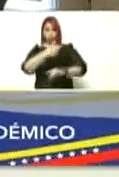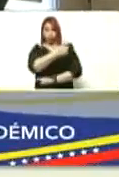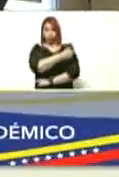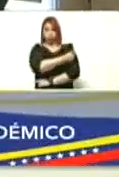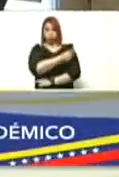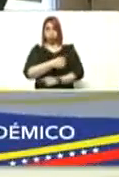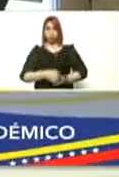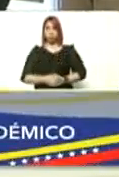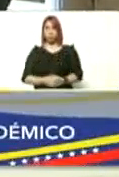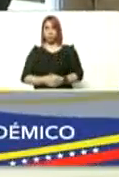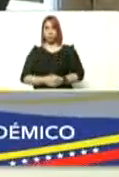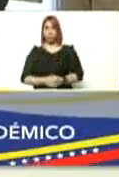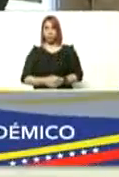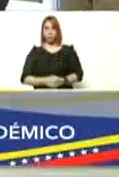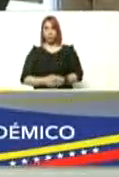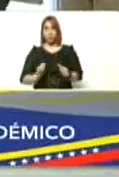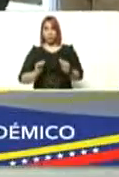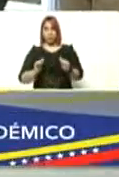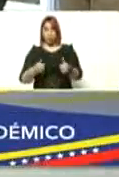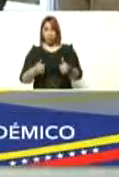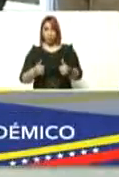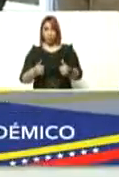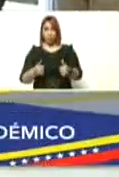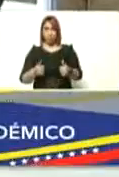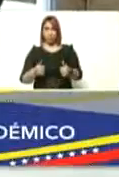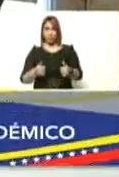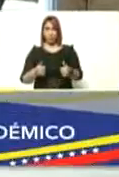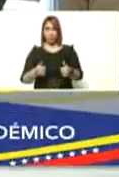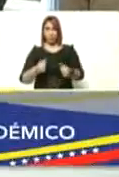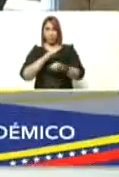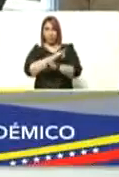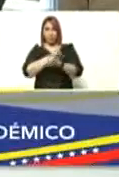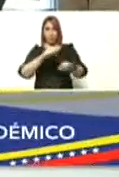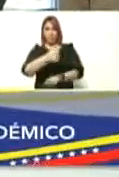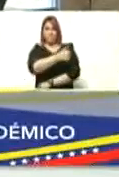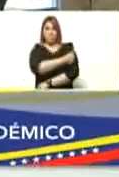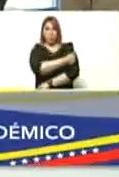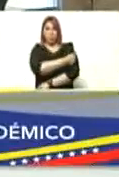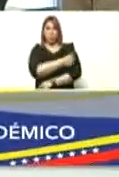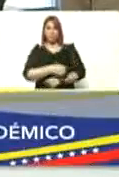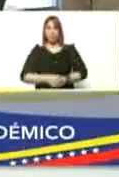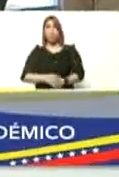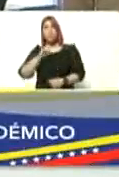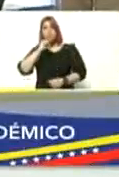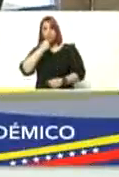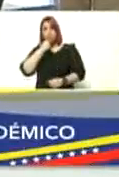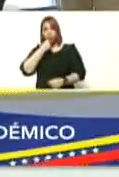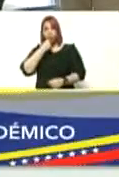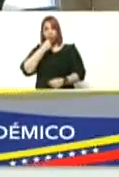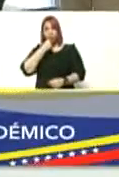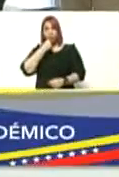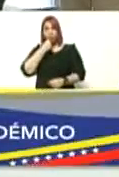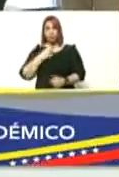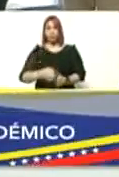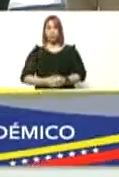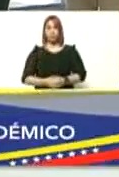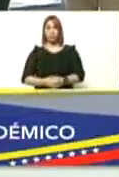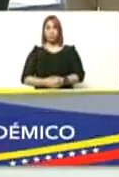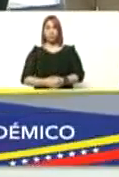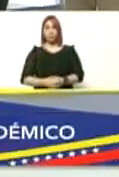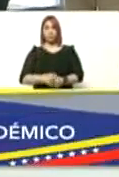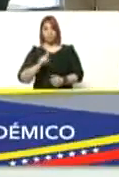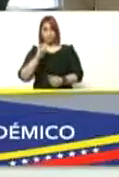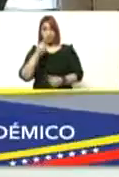de inicio se está vacunando con la vacuna Sputnik la primera